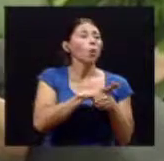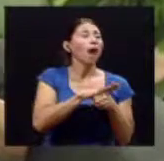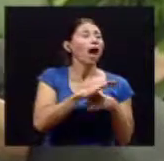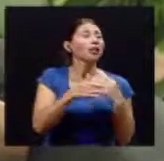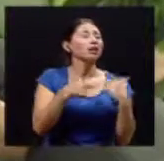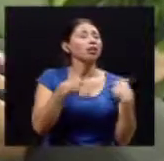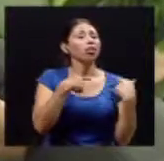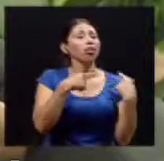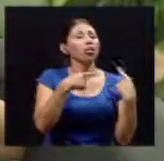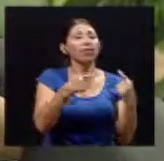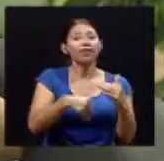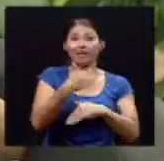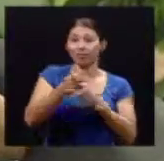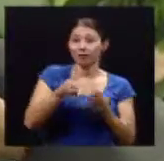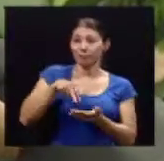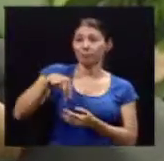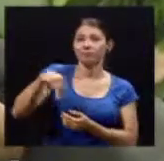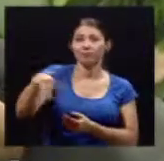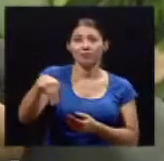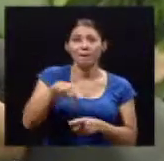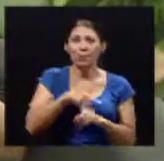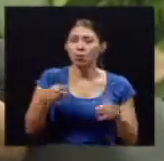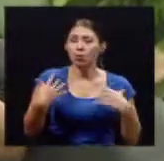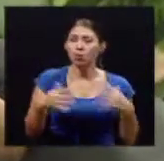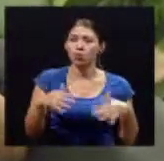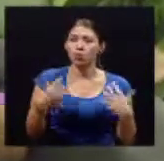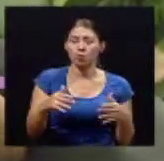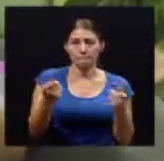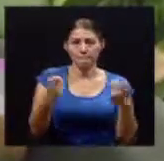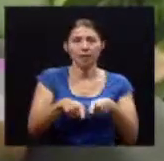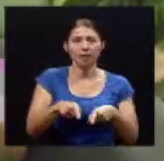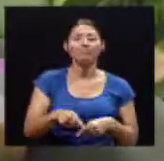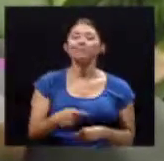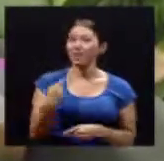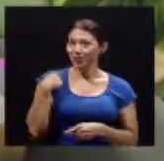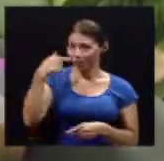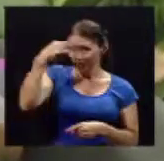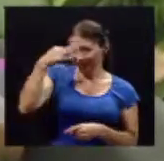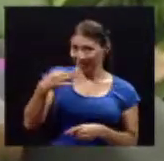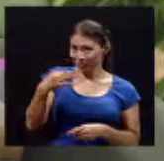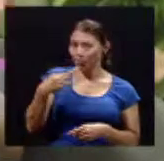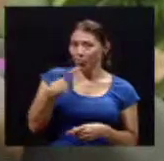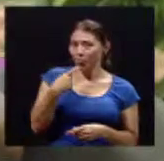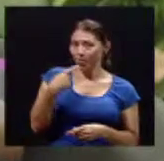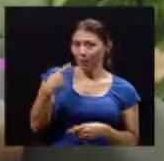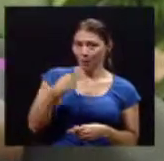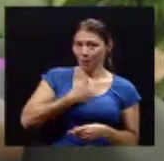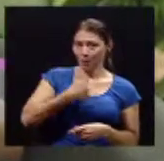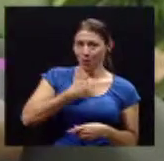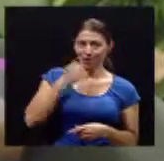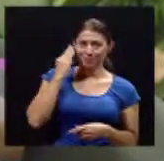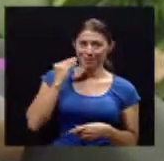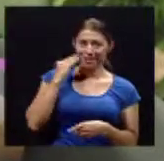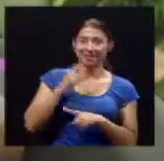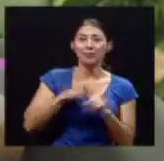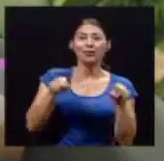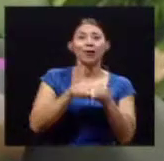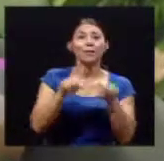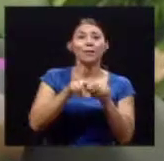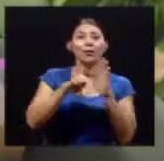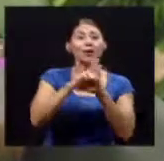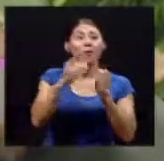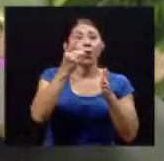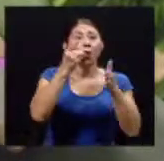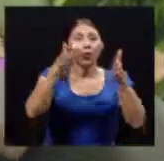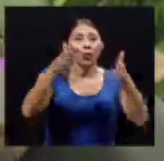lugar yo supongo y lo digo por mi propia experiencia pero también para el ergonomista el odontólogo es un reto es un reto